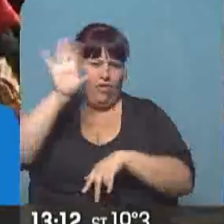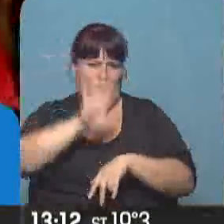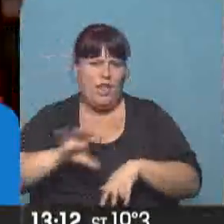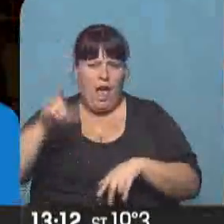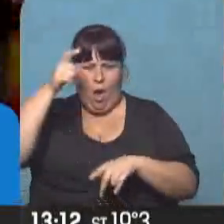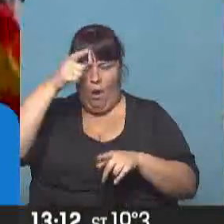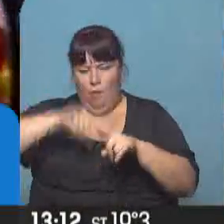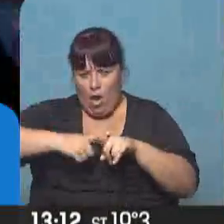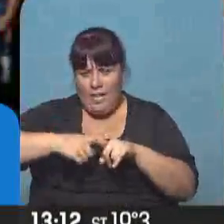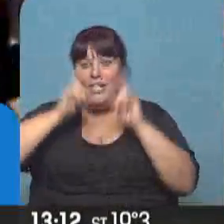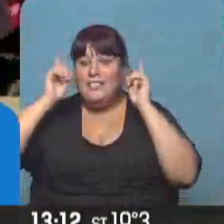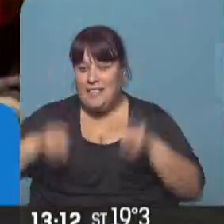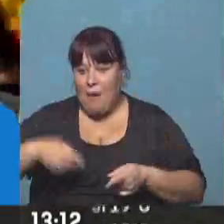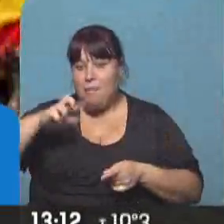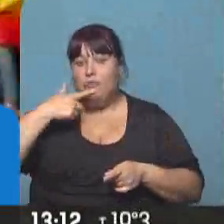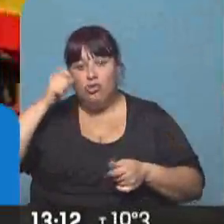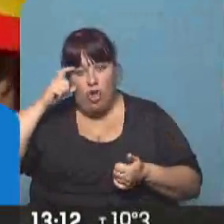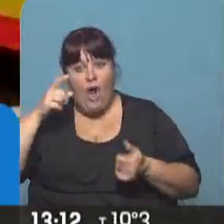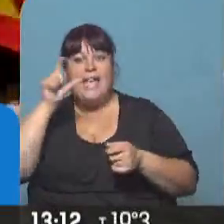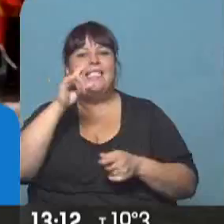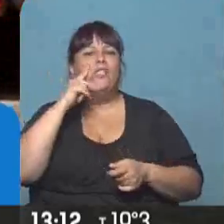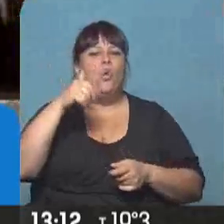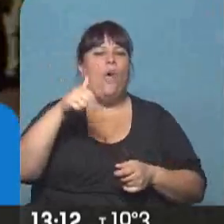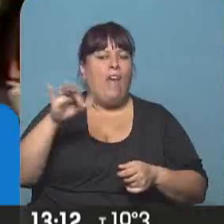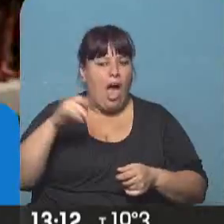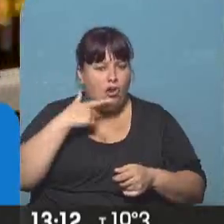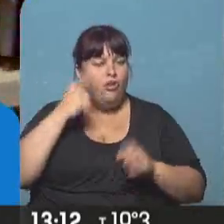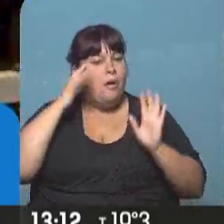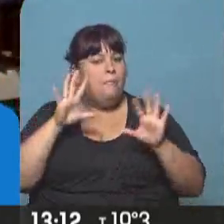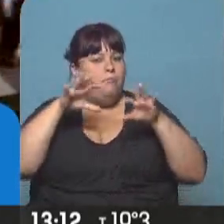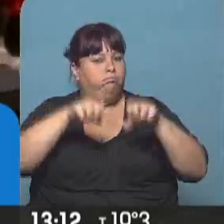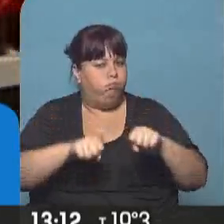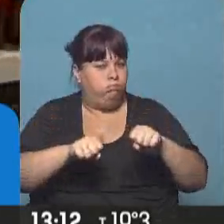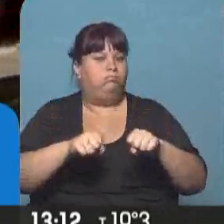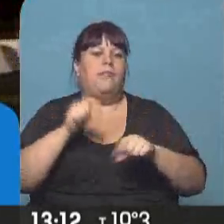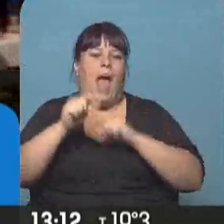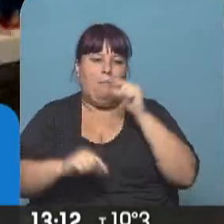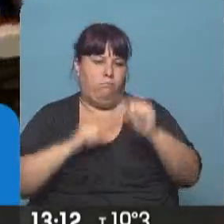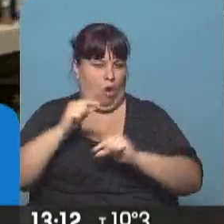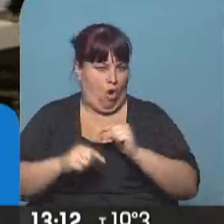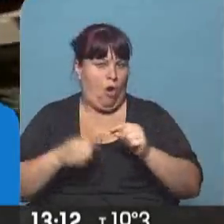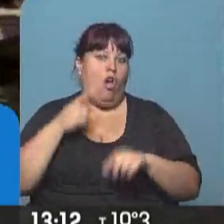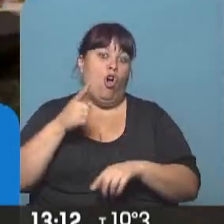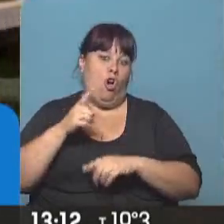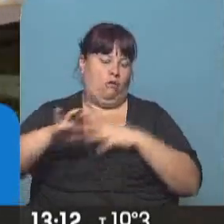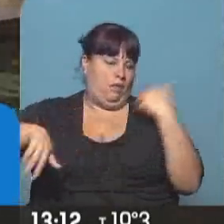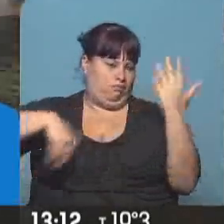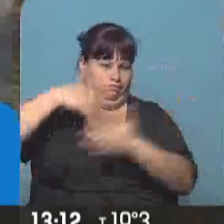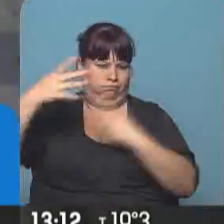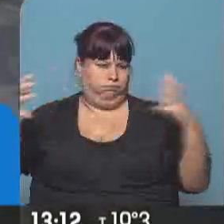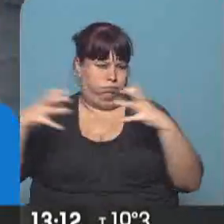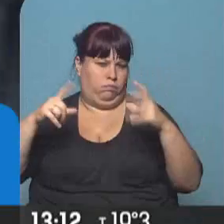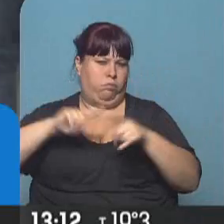las fuerzas políticas, incluidas el PSOE y Ciudadanos, se espera que la intervención sea gradual para evitar una mayor